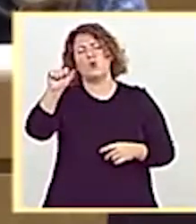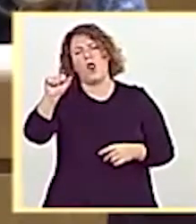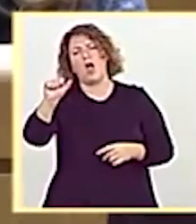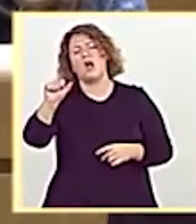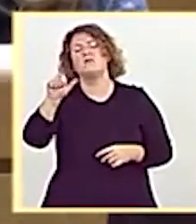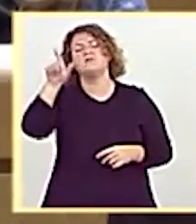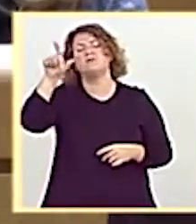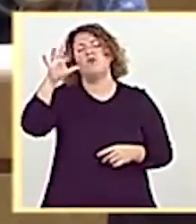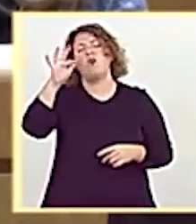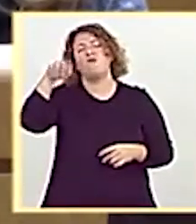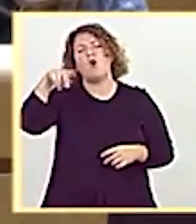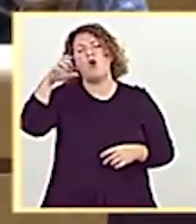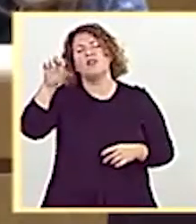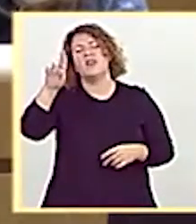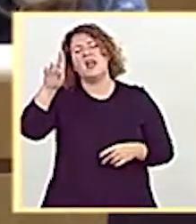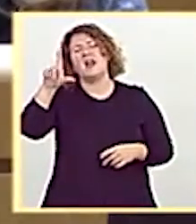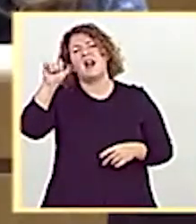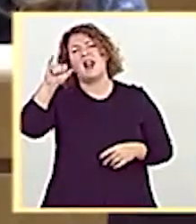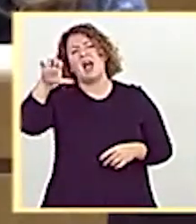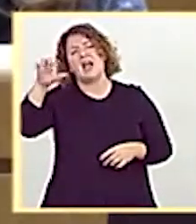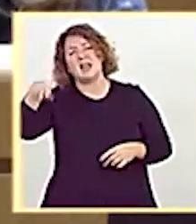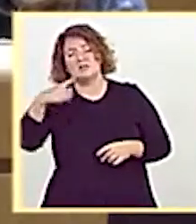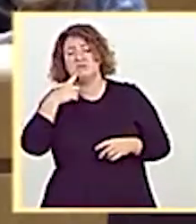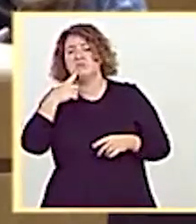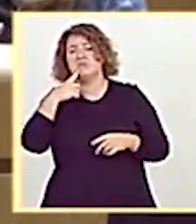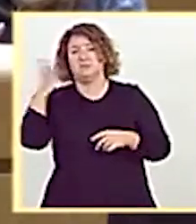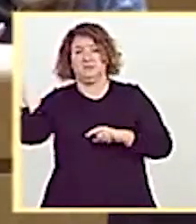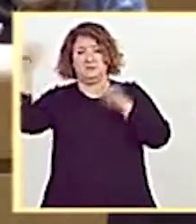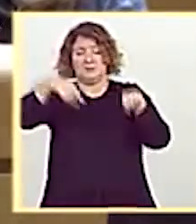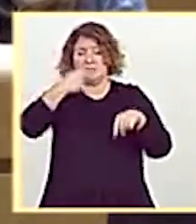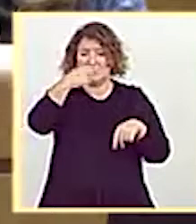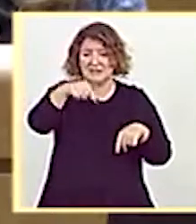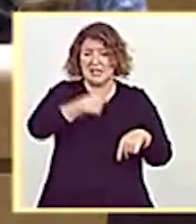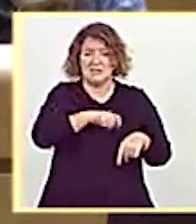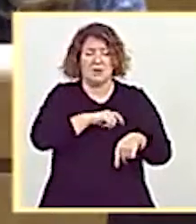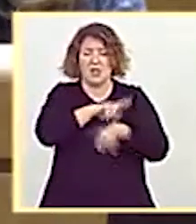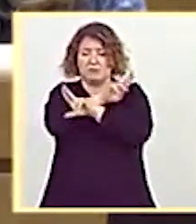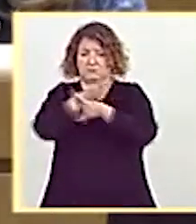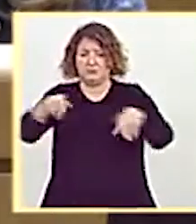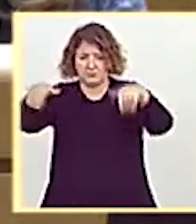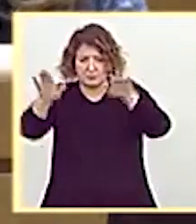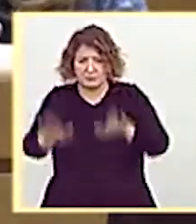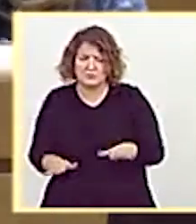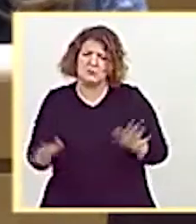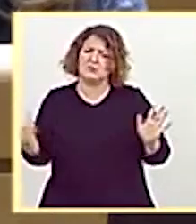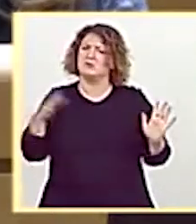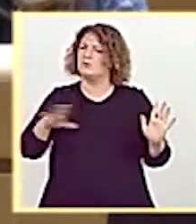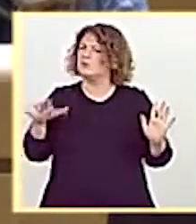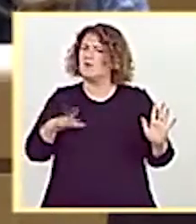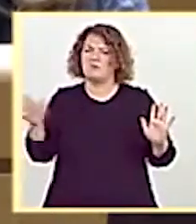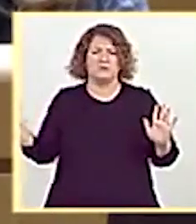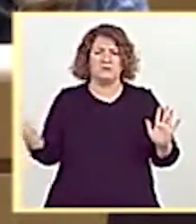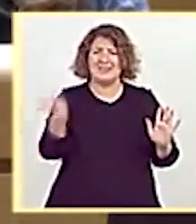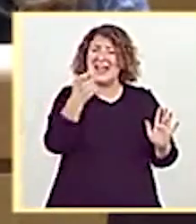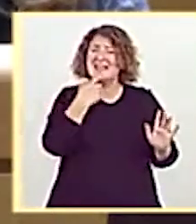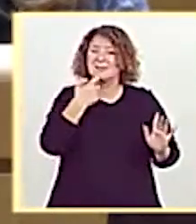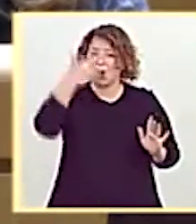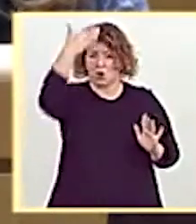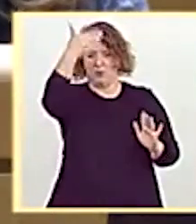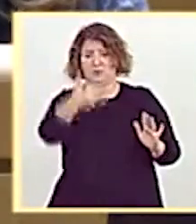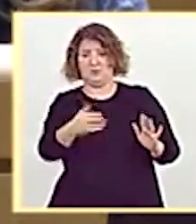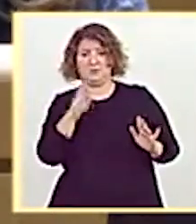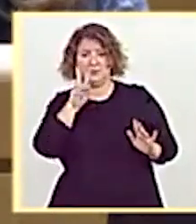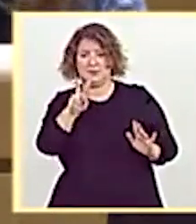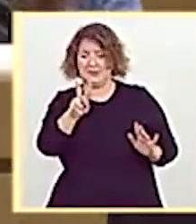de cancelar, como sabrá, su visita a España. Por eso le digo, mírense cuanto antes a ese espejo, no vaya a ser que cuando se